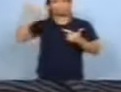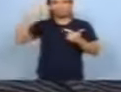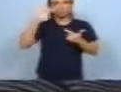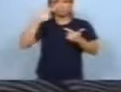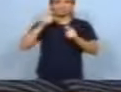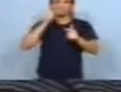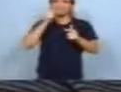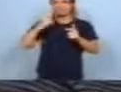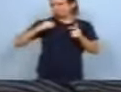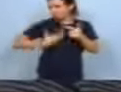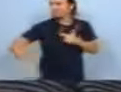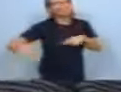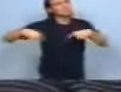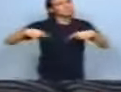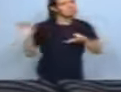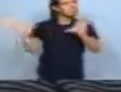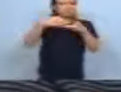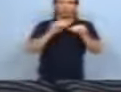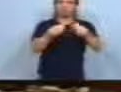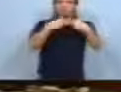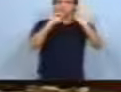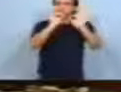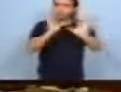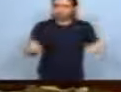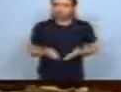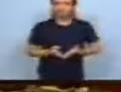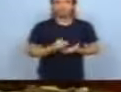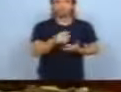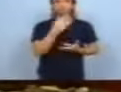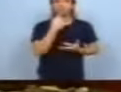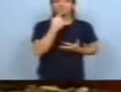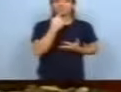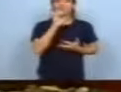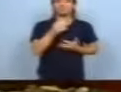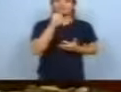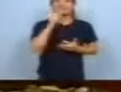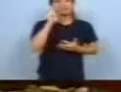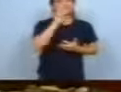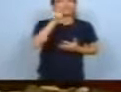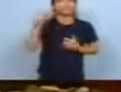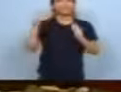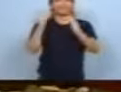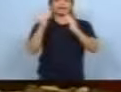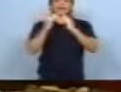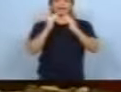cloacas, todo, porque no le vas a dar una casa que no tenga nada. Y por lo que sabes, esas casas, así, ¿terminan siendo